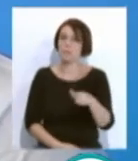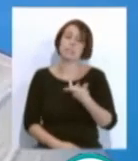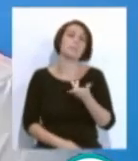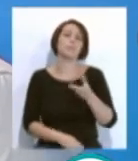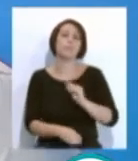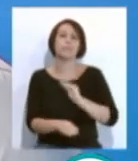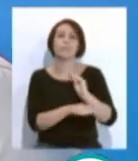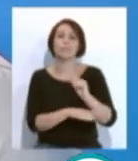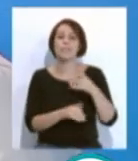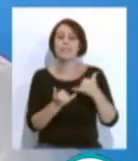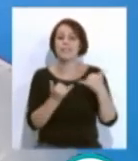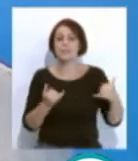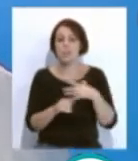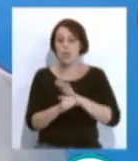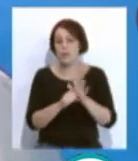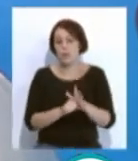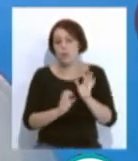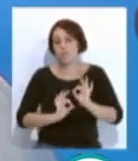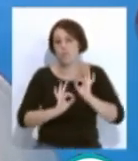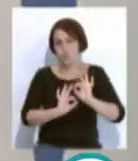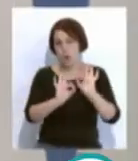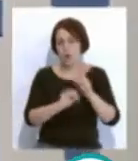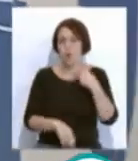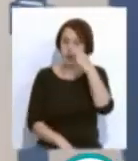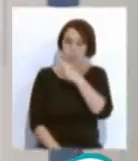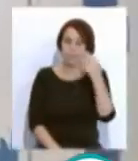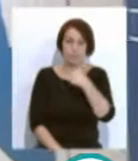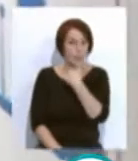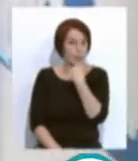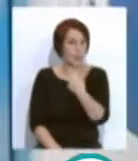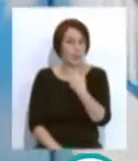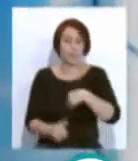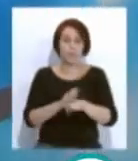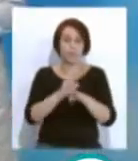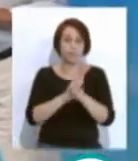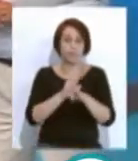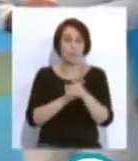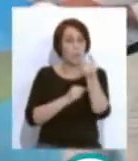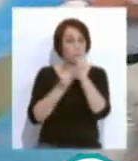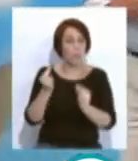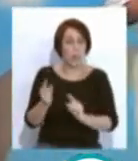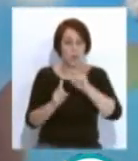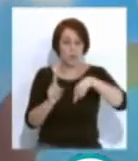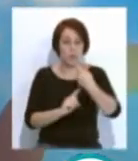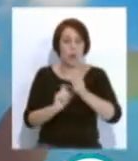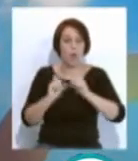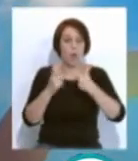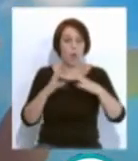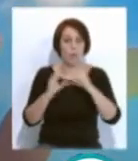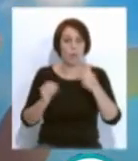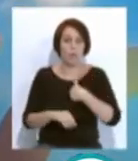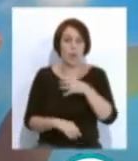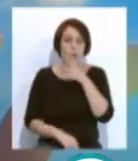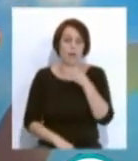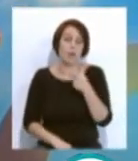por el coronavirus con carácter extraordinario. Un compromiso que asegura se mantendrán los próximos presupuestos de la Junta que adelanta el